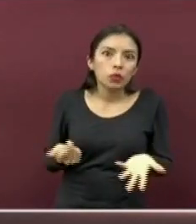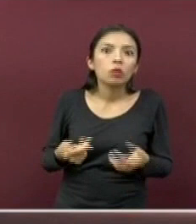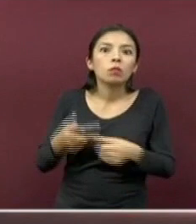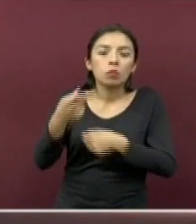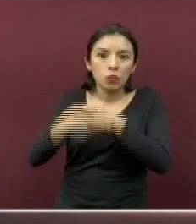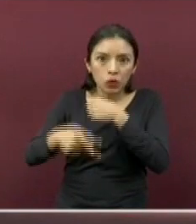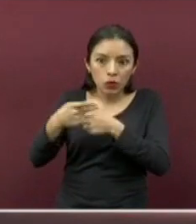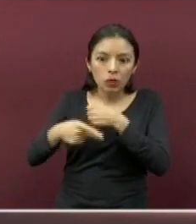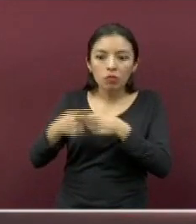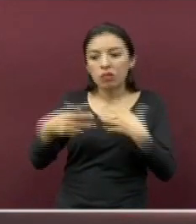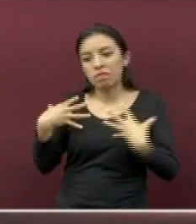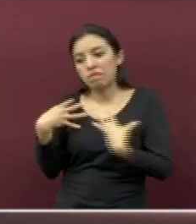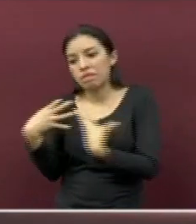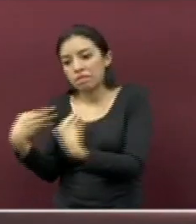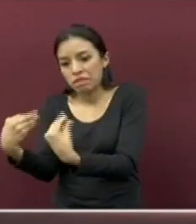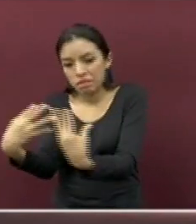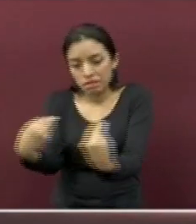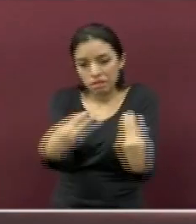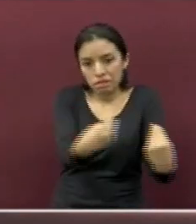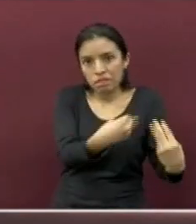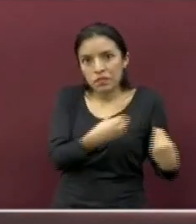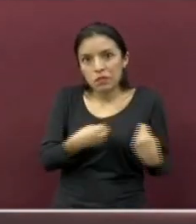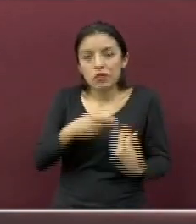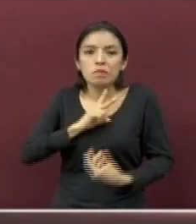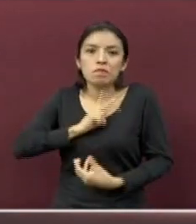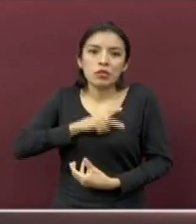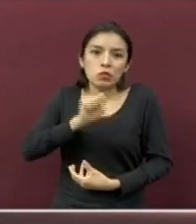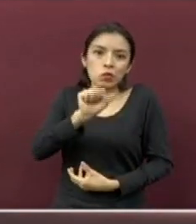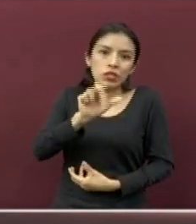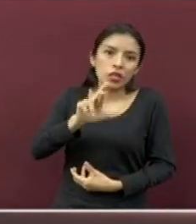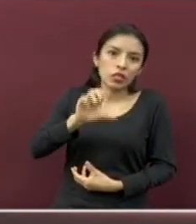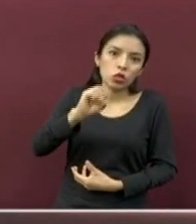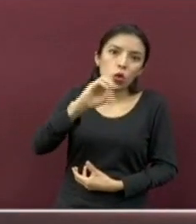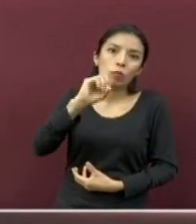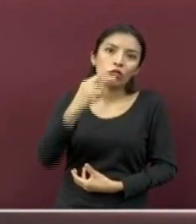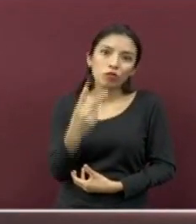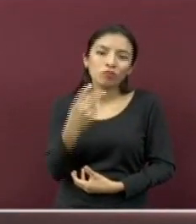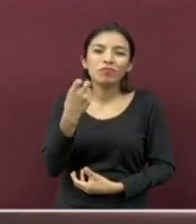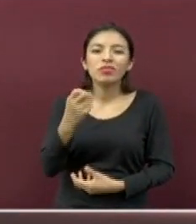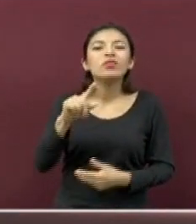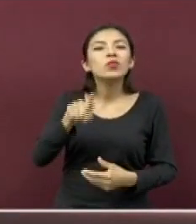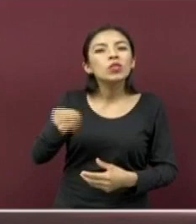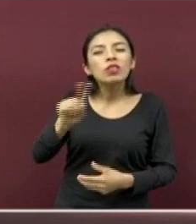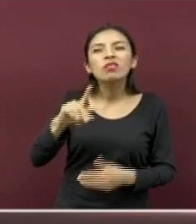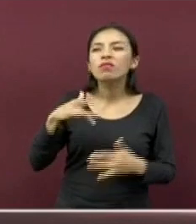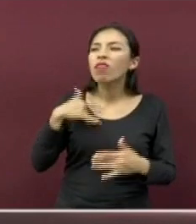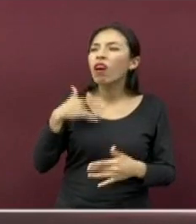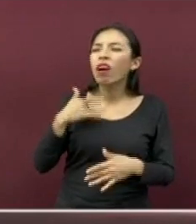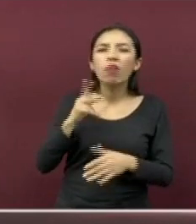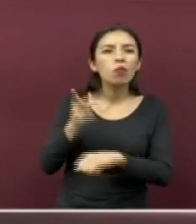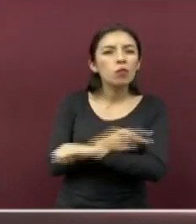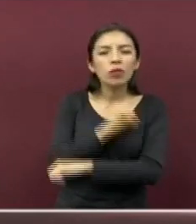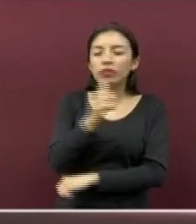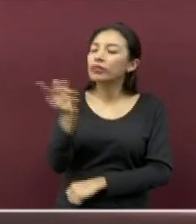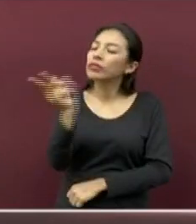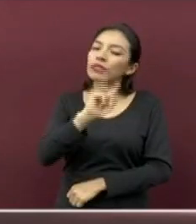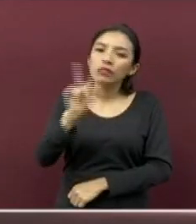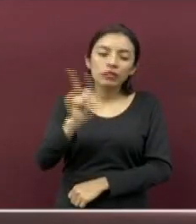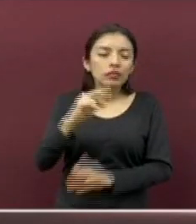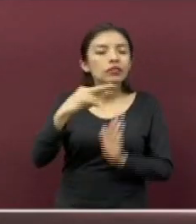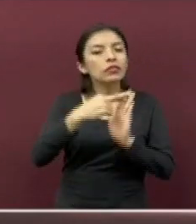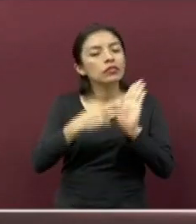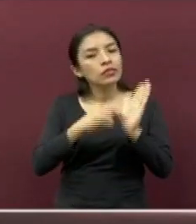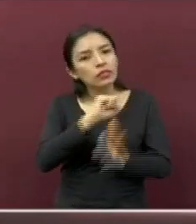la dispersión del SARS-CoV-2. No lo tomen a la ligera, por ello reiteramos en no aflojar las medidas de prevención